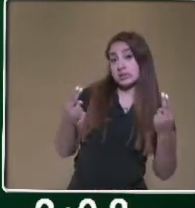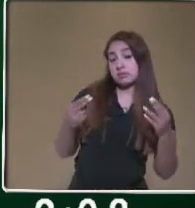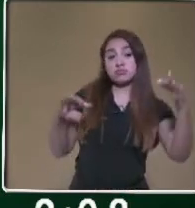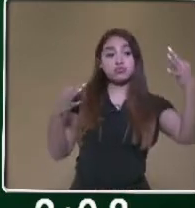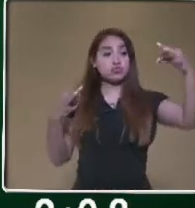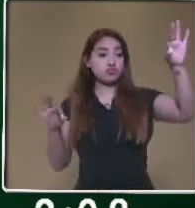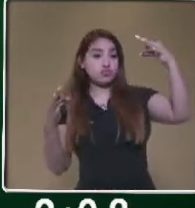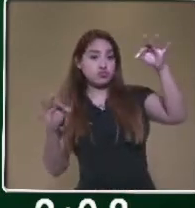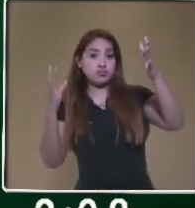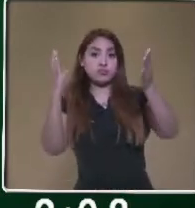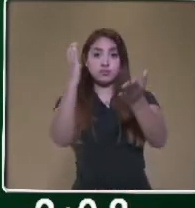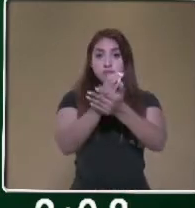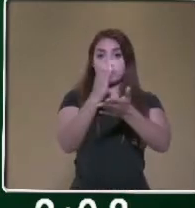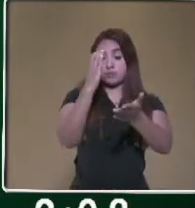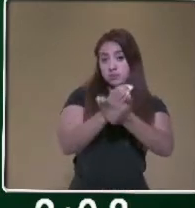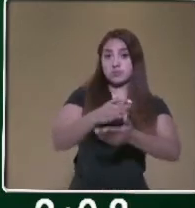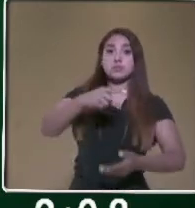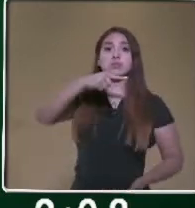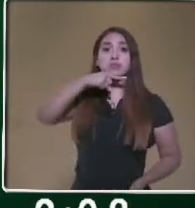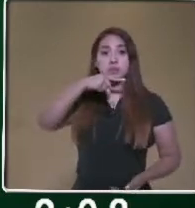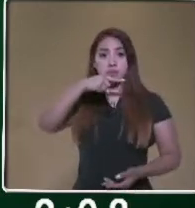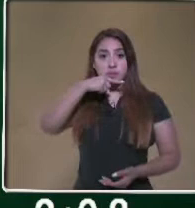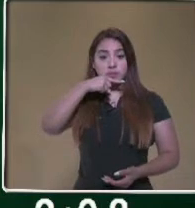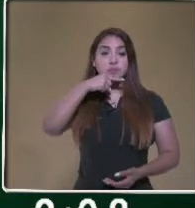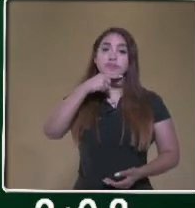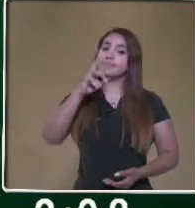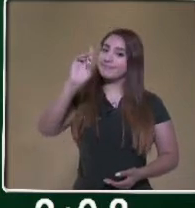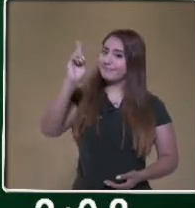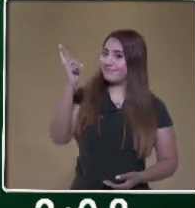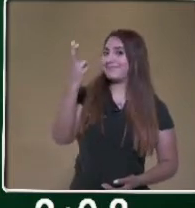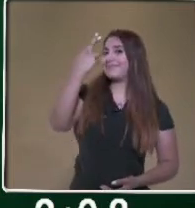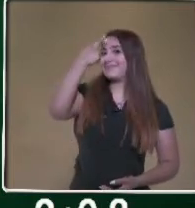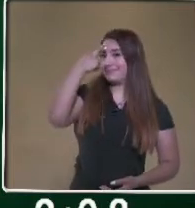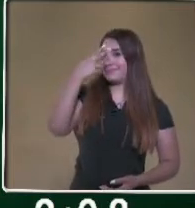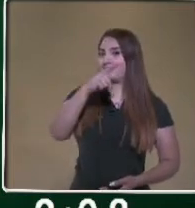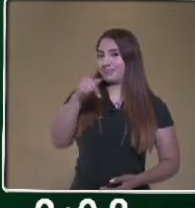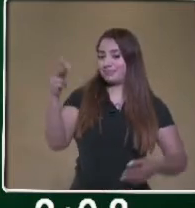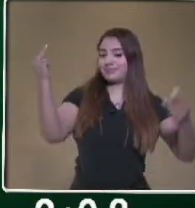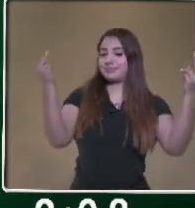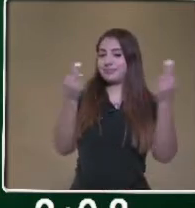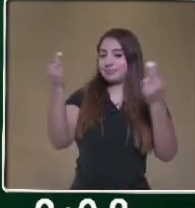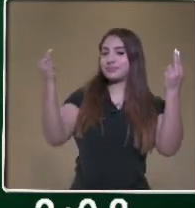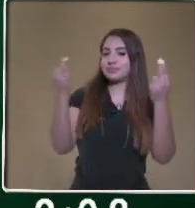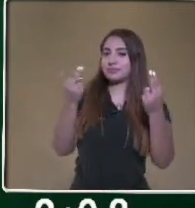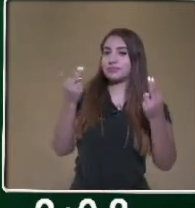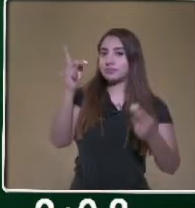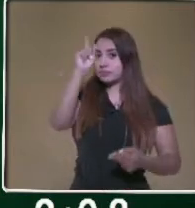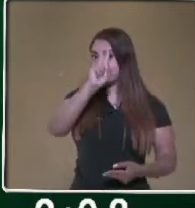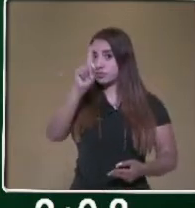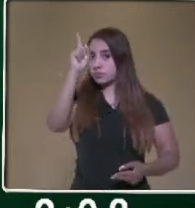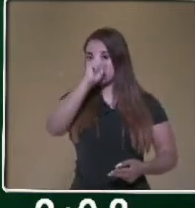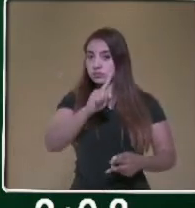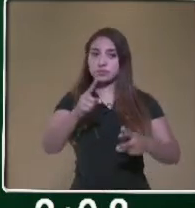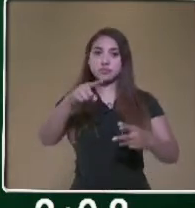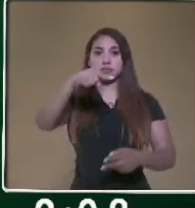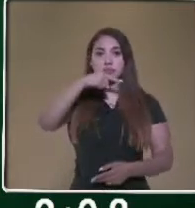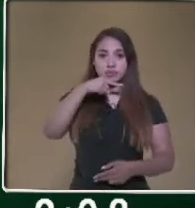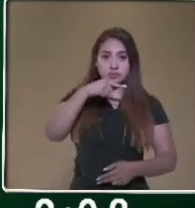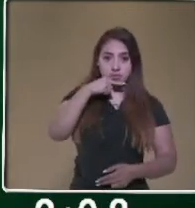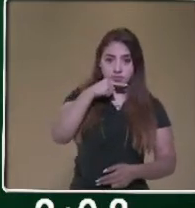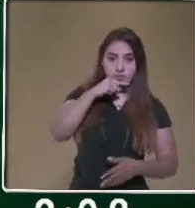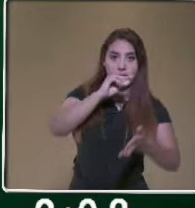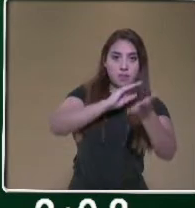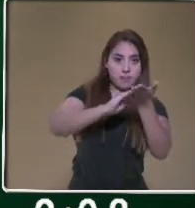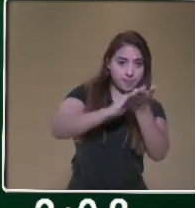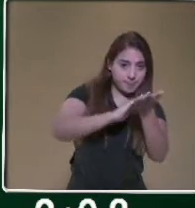alguna libreta, un lápiz. Recuerden que para hacer operaciones matemáticas es recomendable algún lápiz, un borrador, un sacapuntas